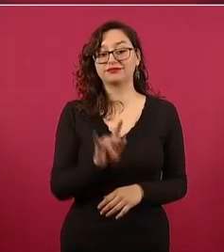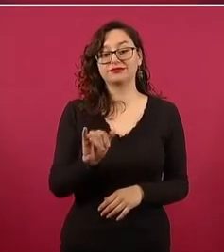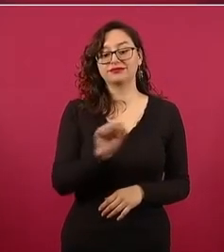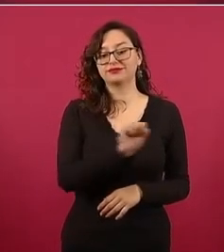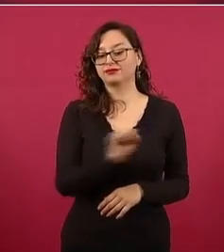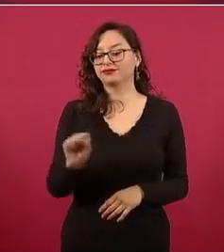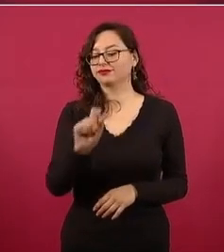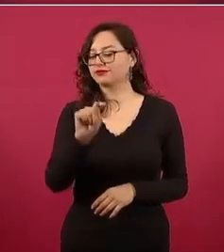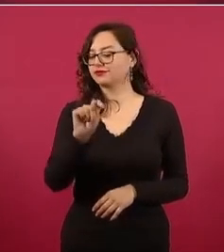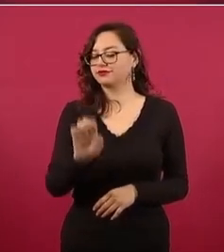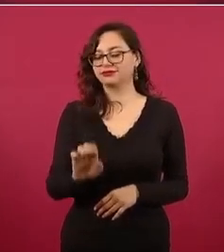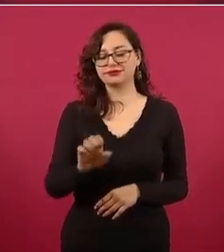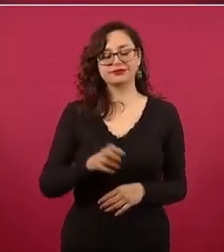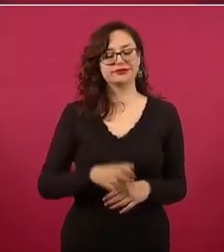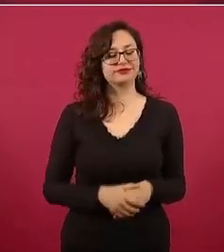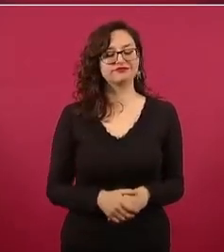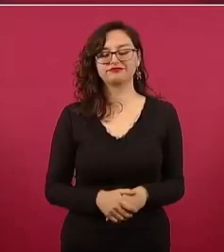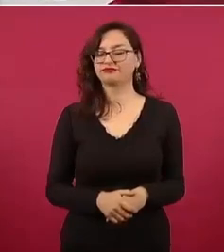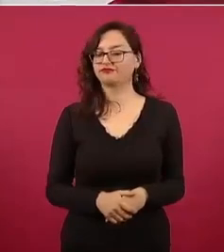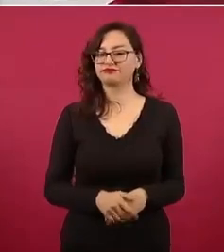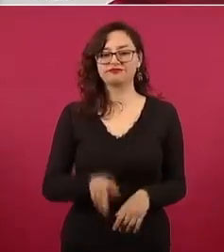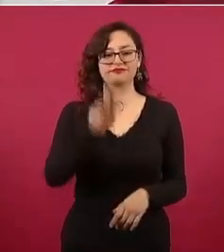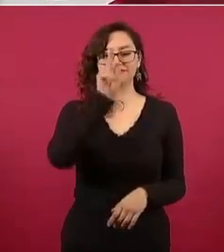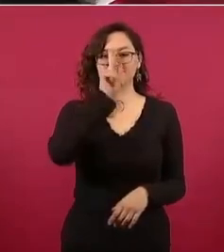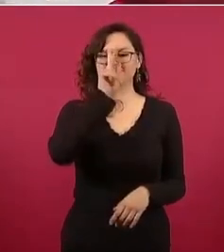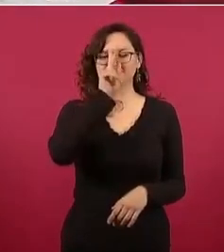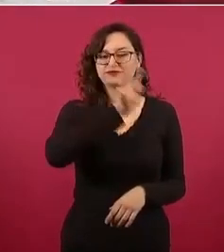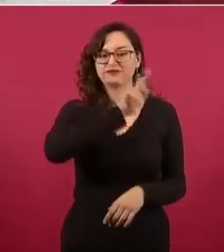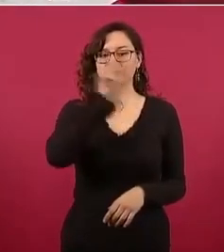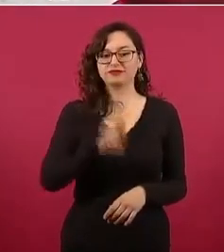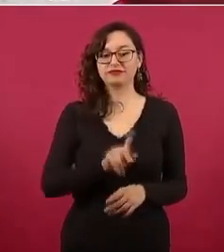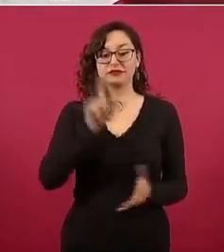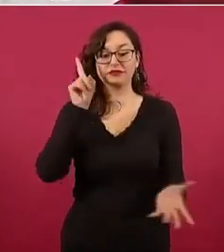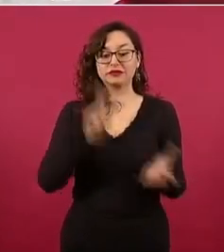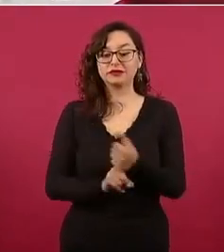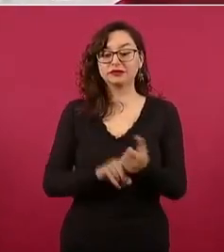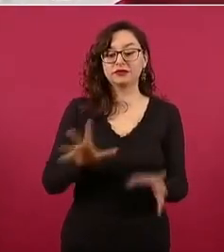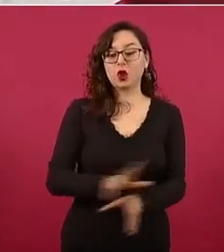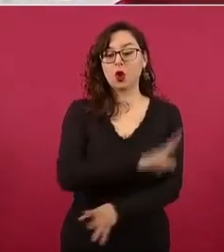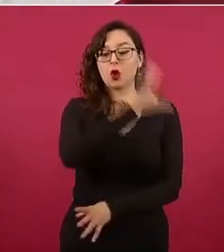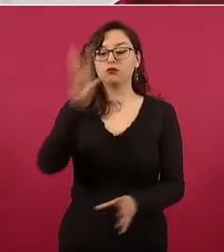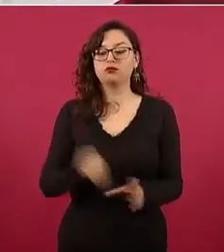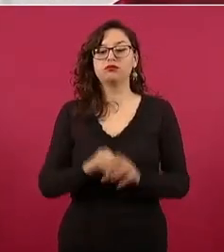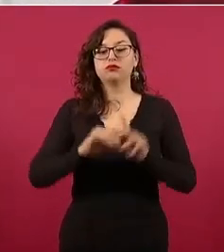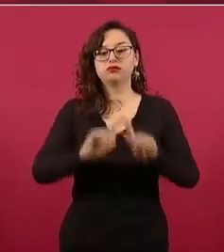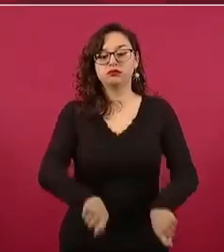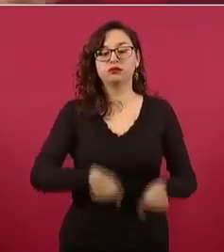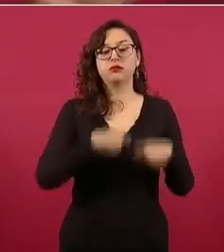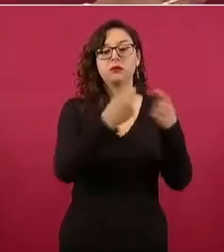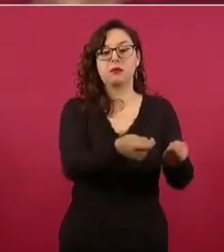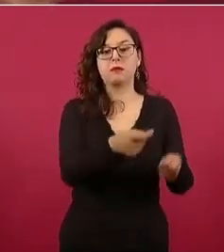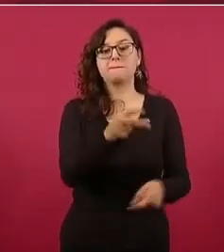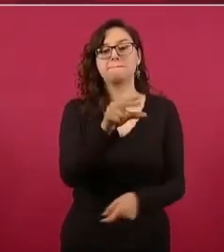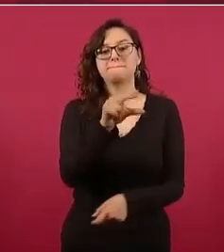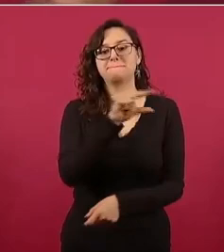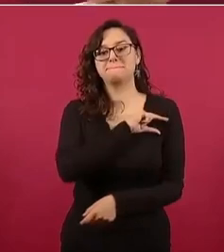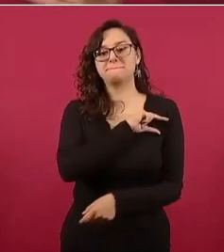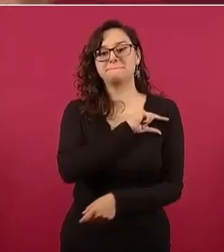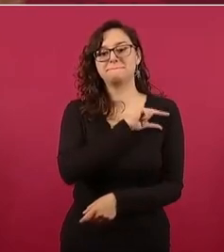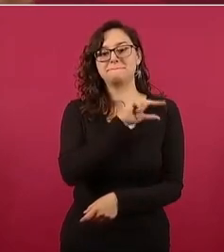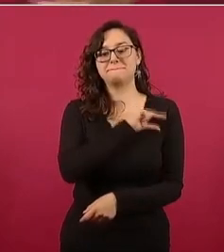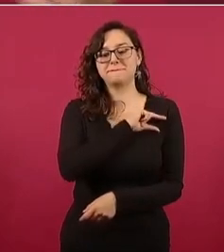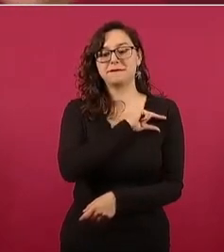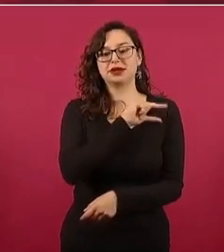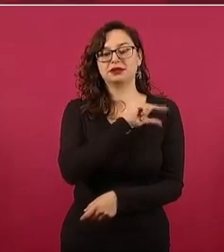porque ahí subrogaron todos los servicios y detrás de las